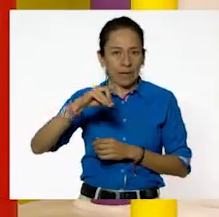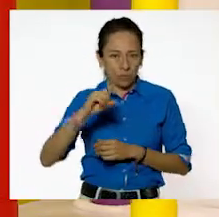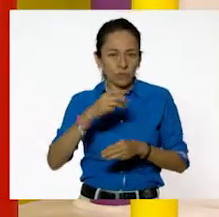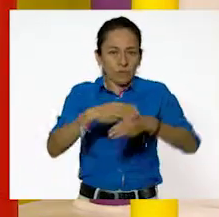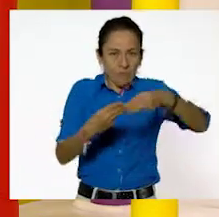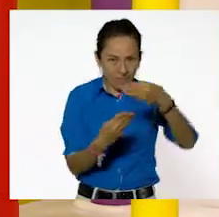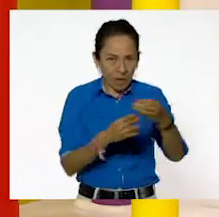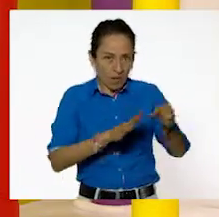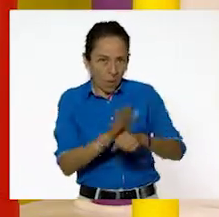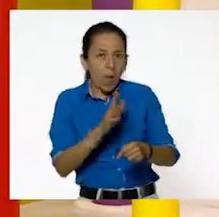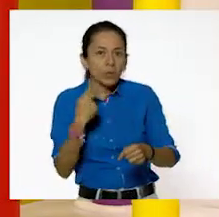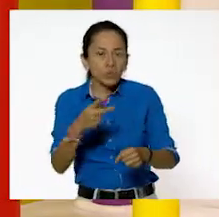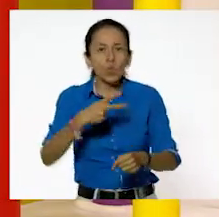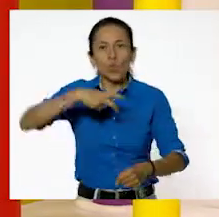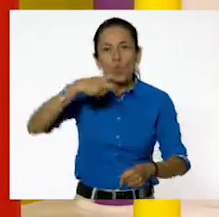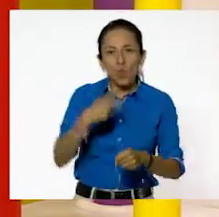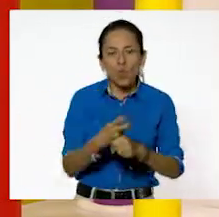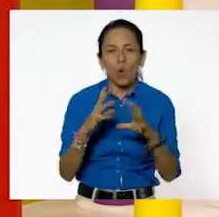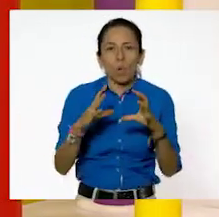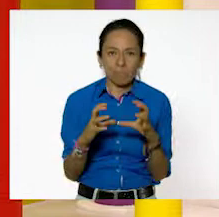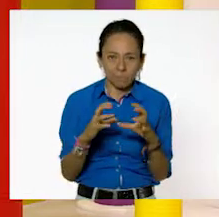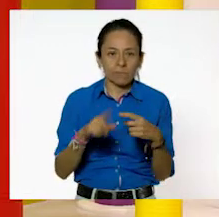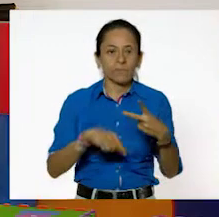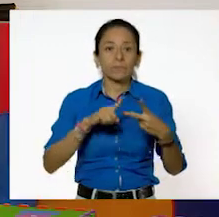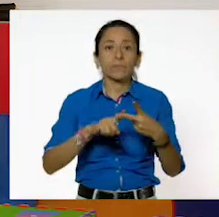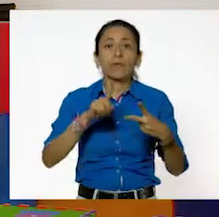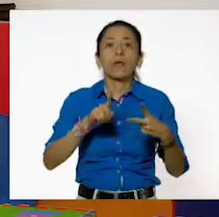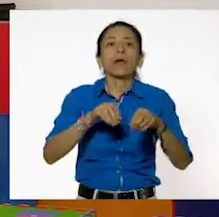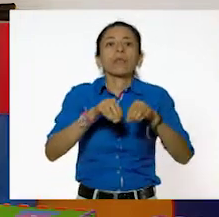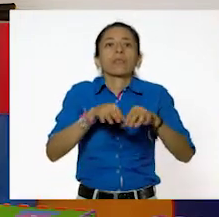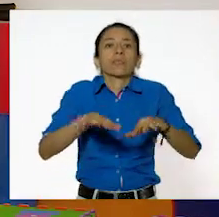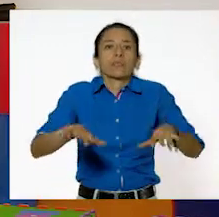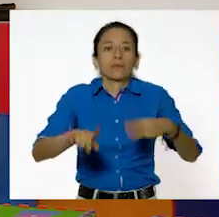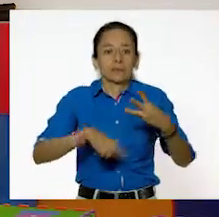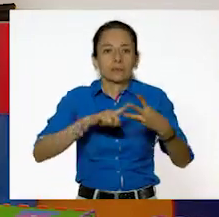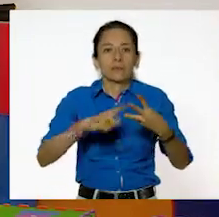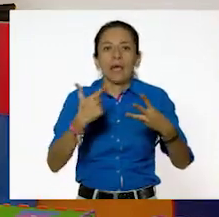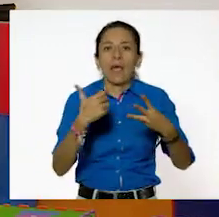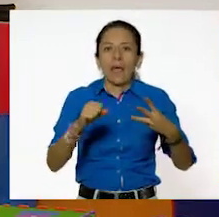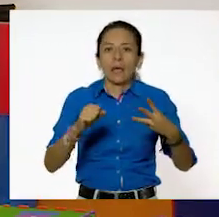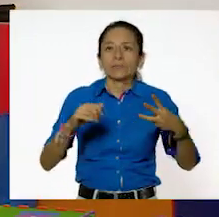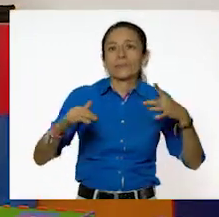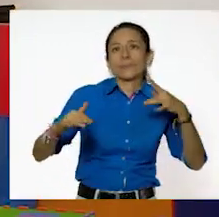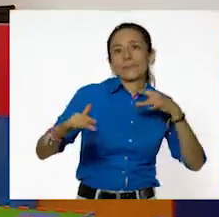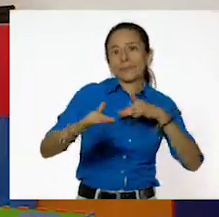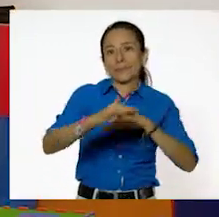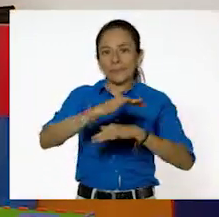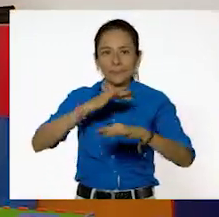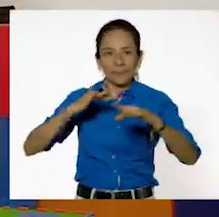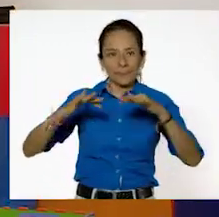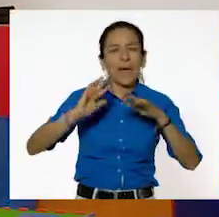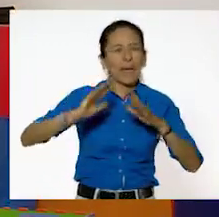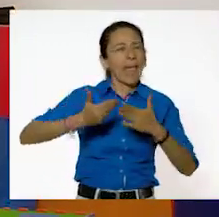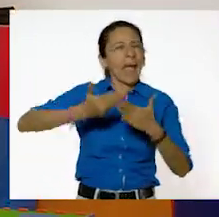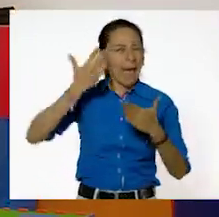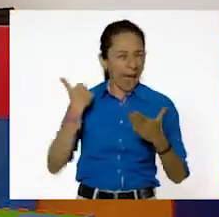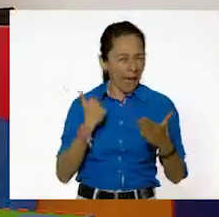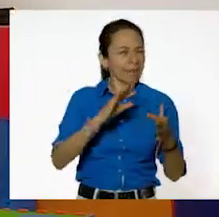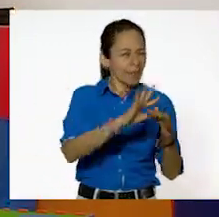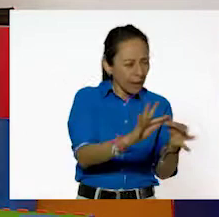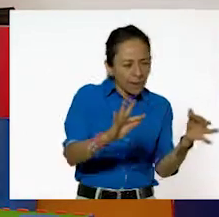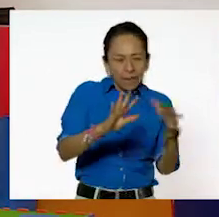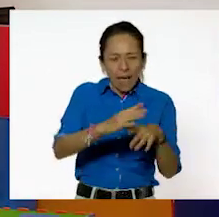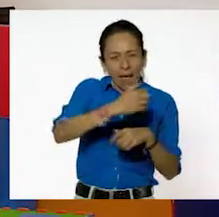sólido, el estado líquido y el estado gaseoso. Ya los conocimos un poquito. Ya también